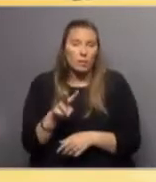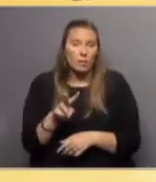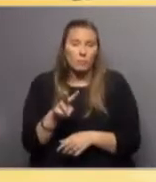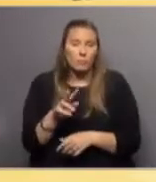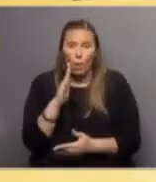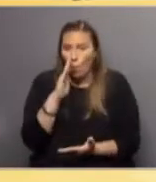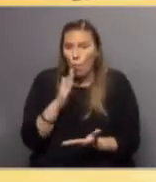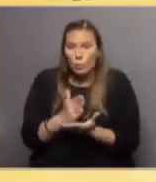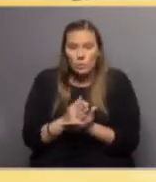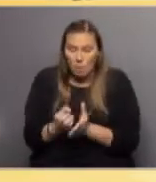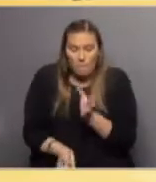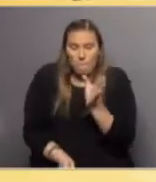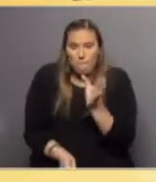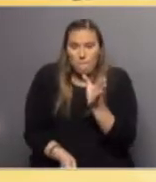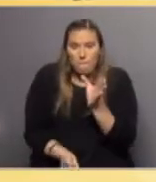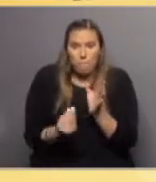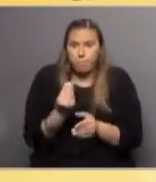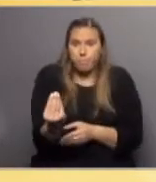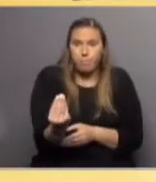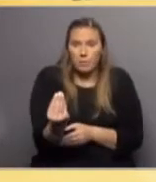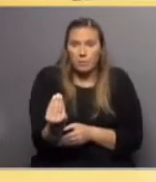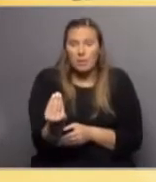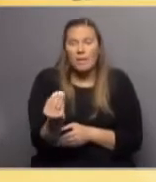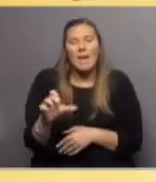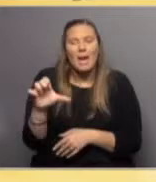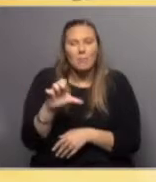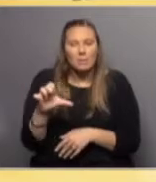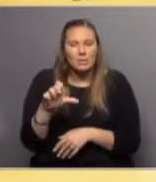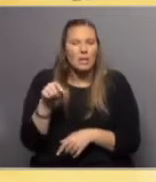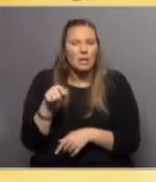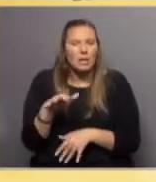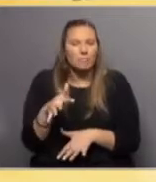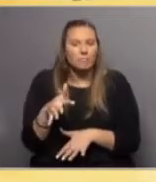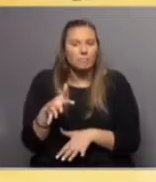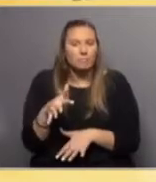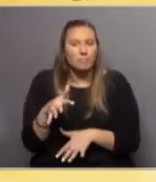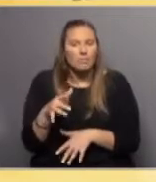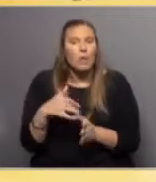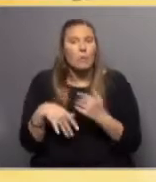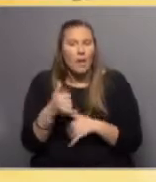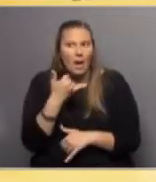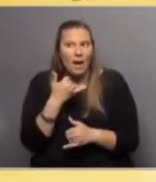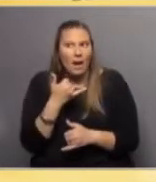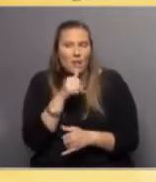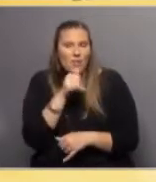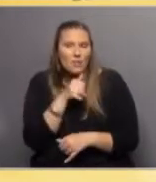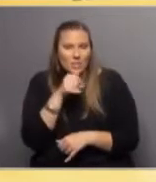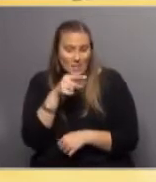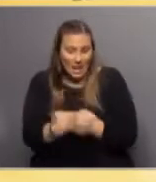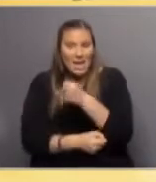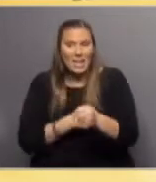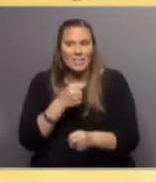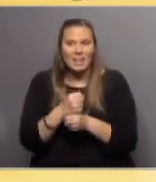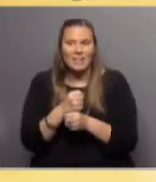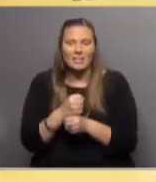último ingreso, o el más reciente ingreso del parque, que tiene que ver con una gran noticia que hubo este año,